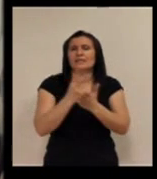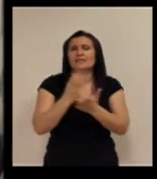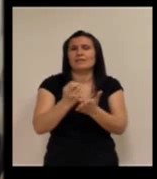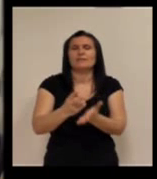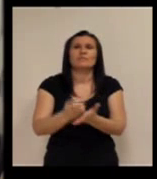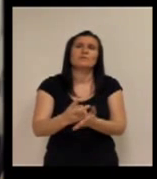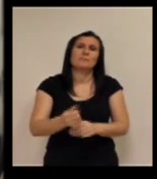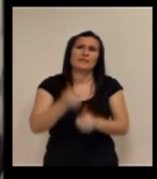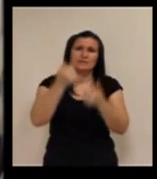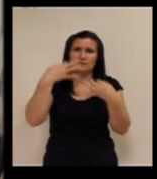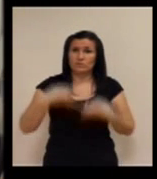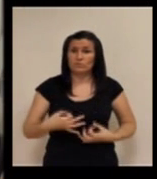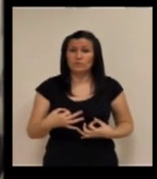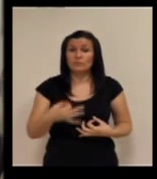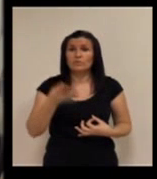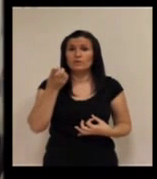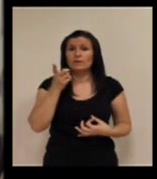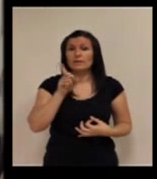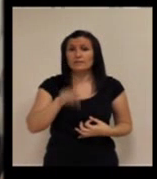que seguro que sí